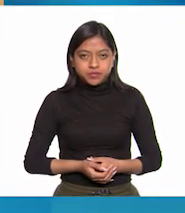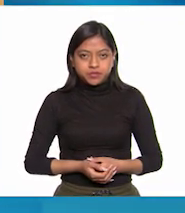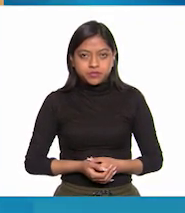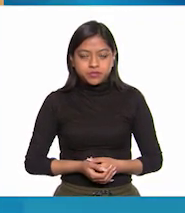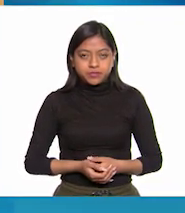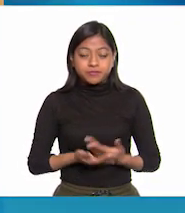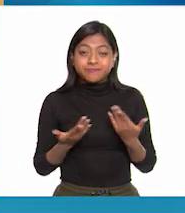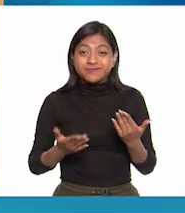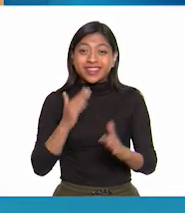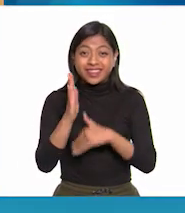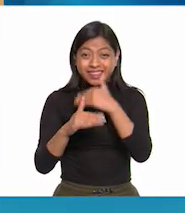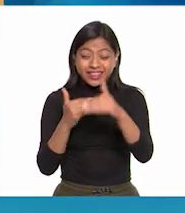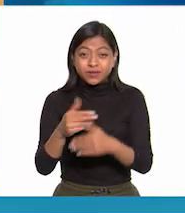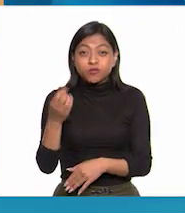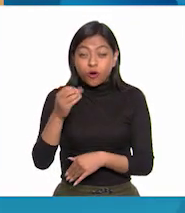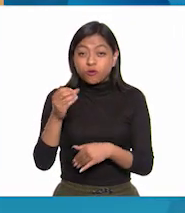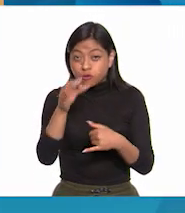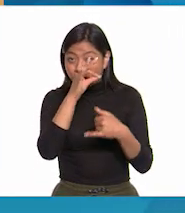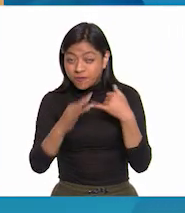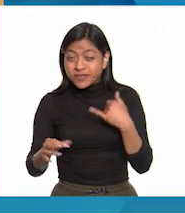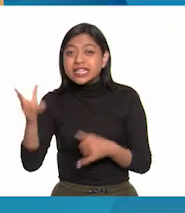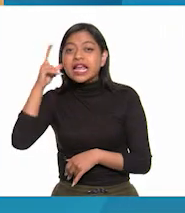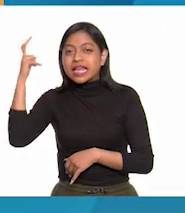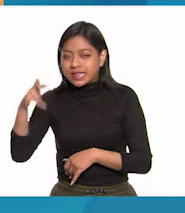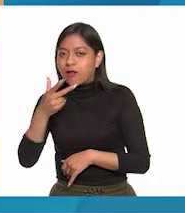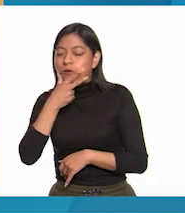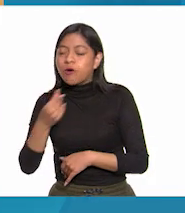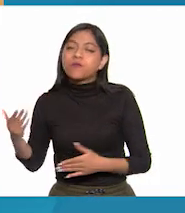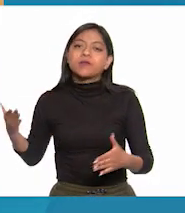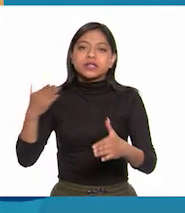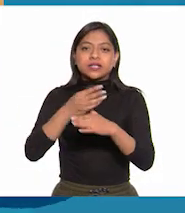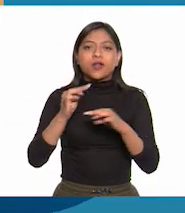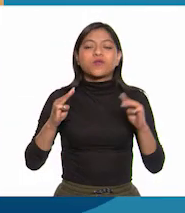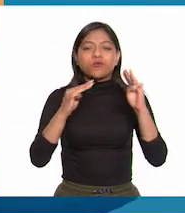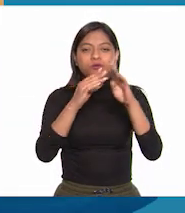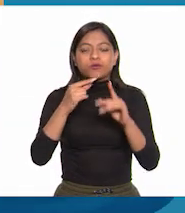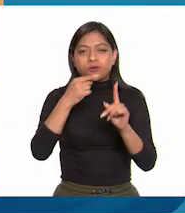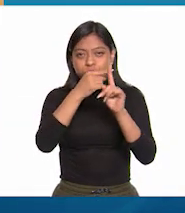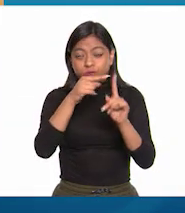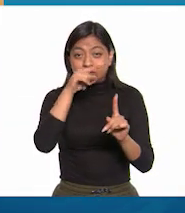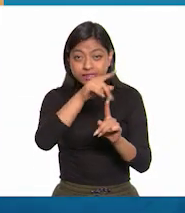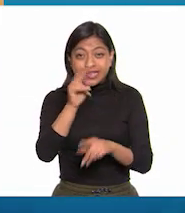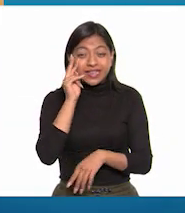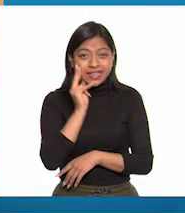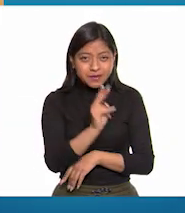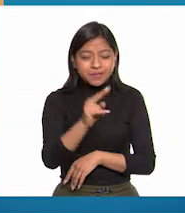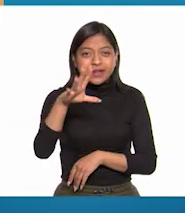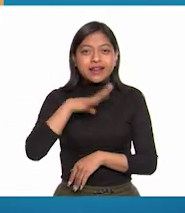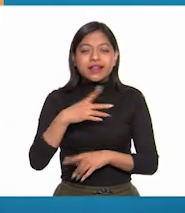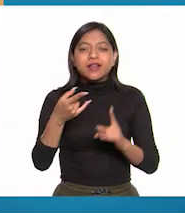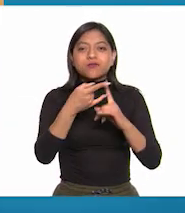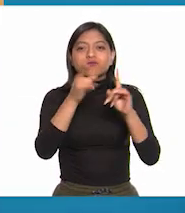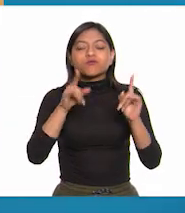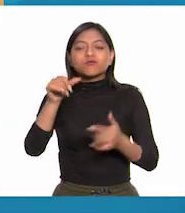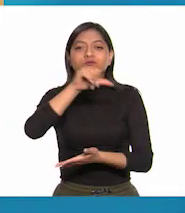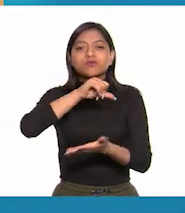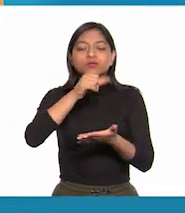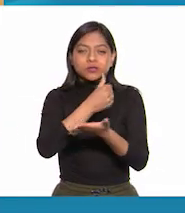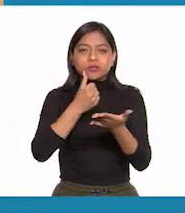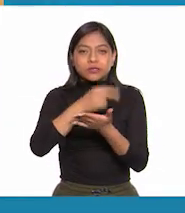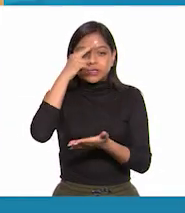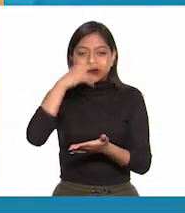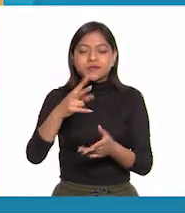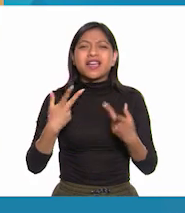A fines de octubre, Hidalgo llegaba al Monte de las Cruces, a las puertas de la Ciudad de México, donde aquella